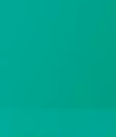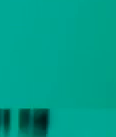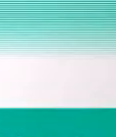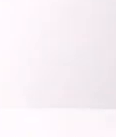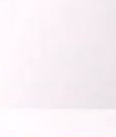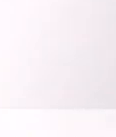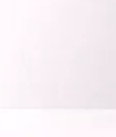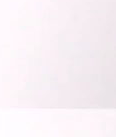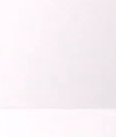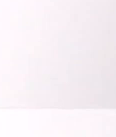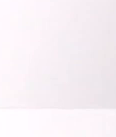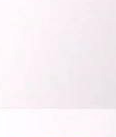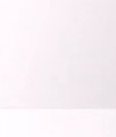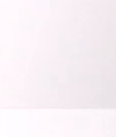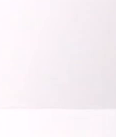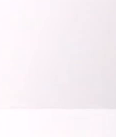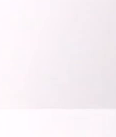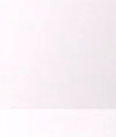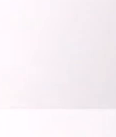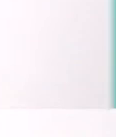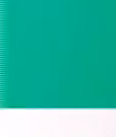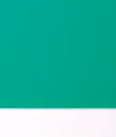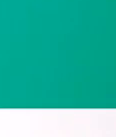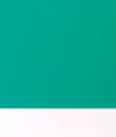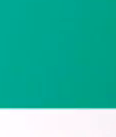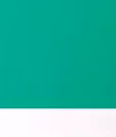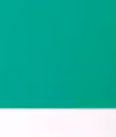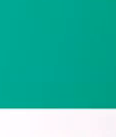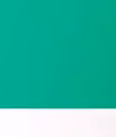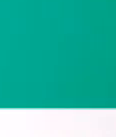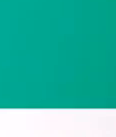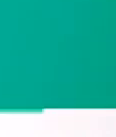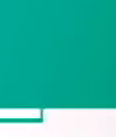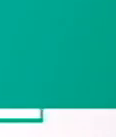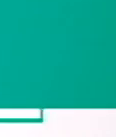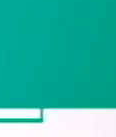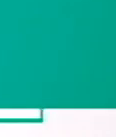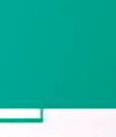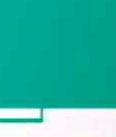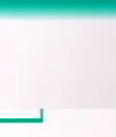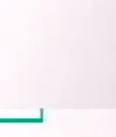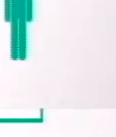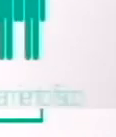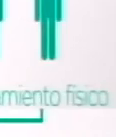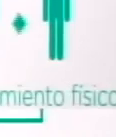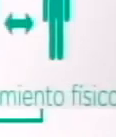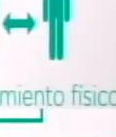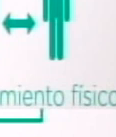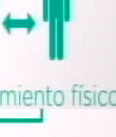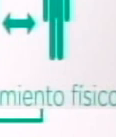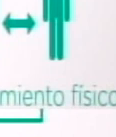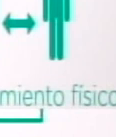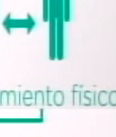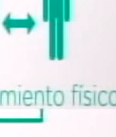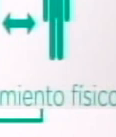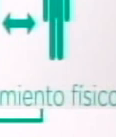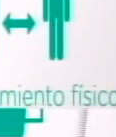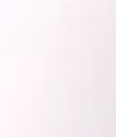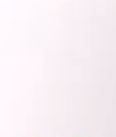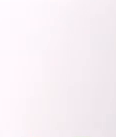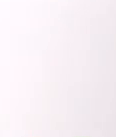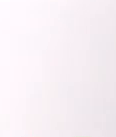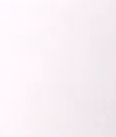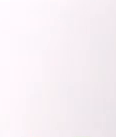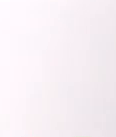COVID-19, así como también ventilar espacios, el uso de mascarillas, el lavado frecuente de manos y el distanciamiento físico.